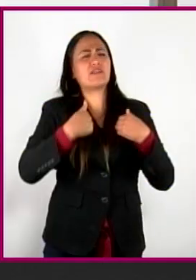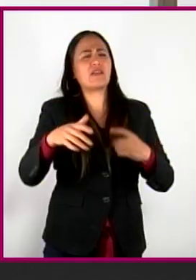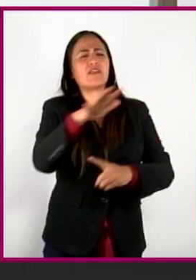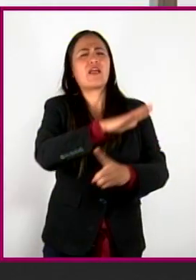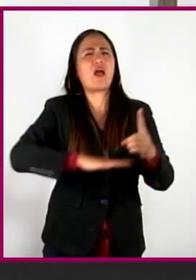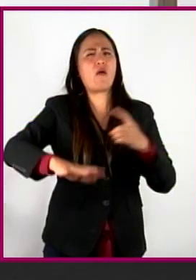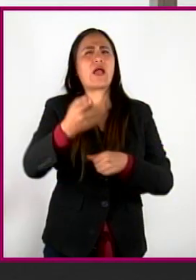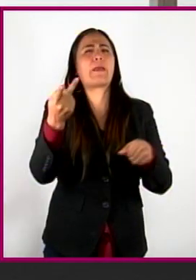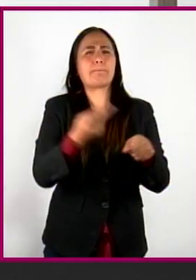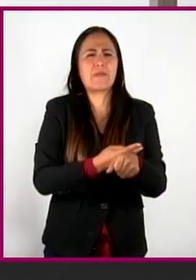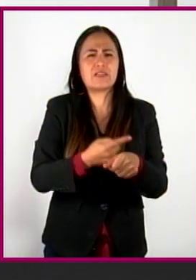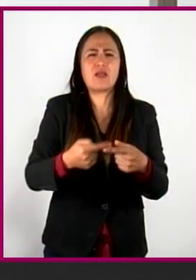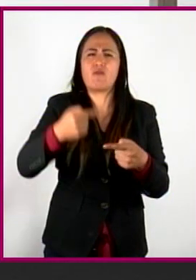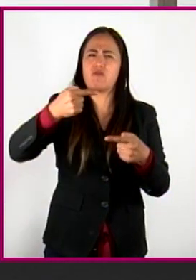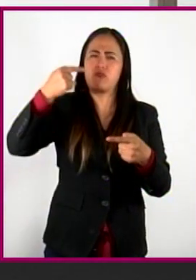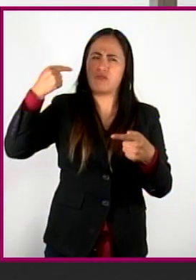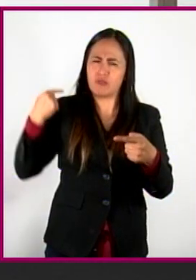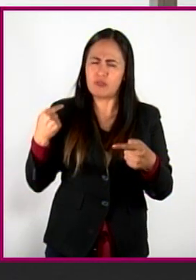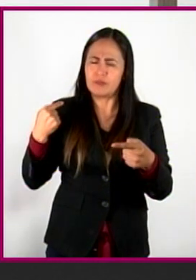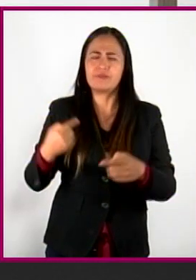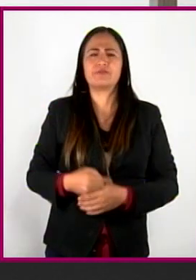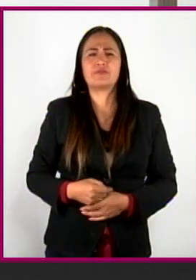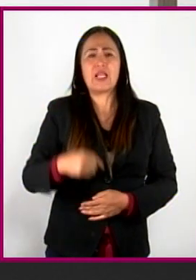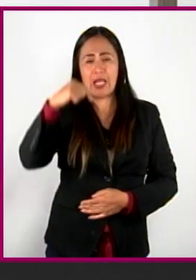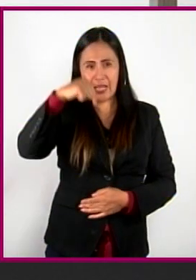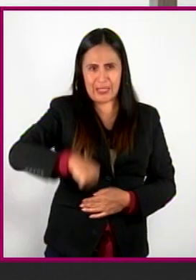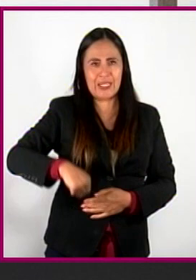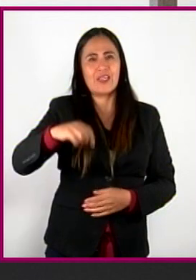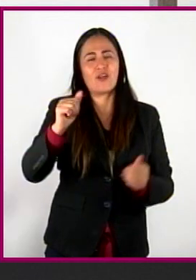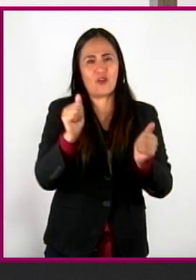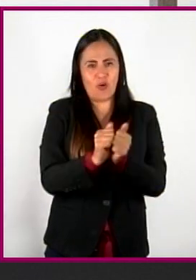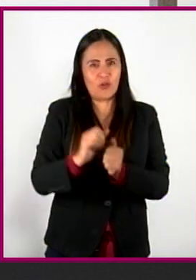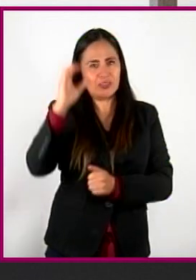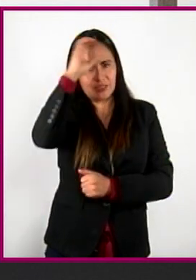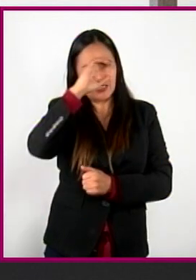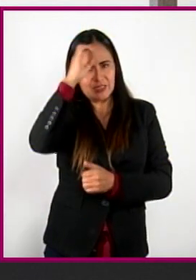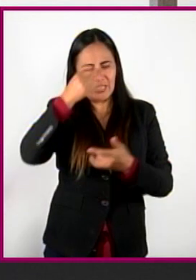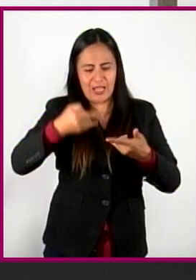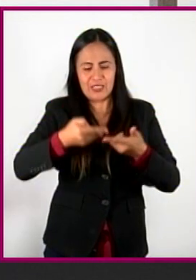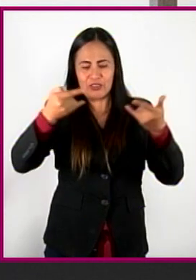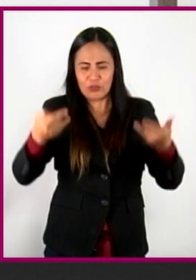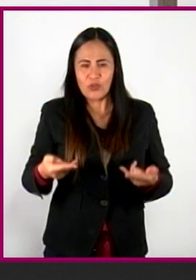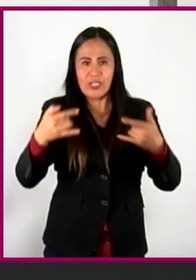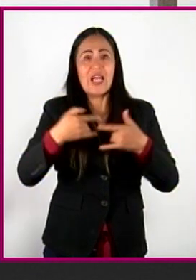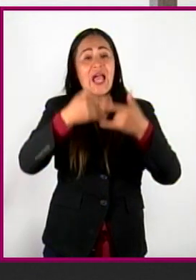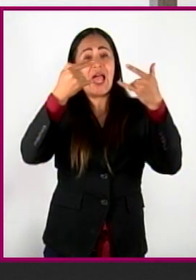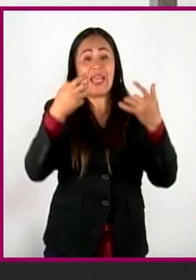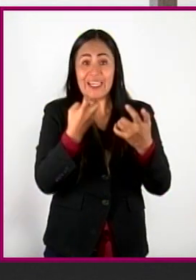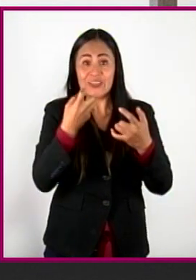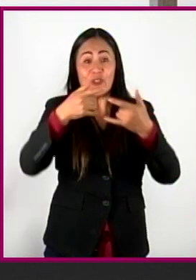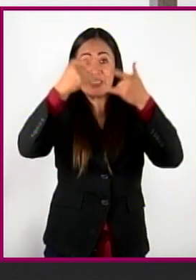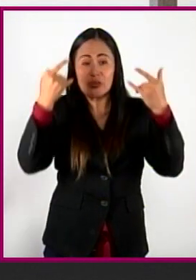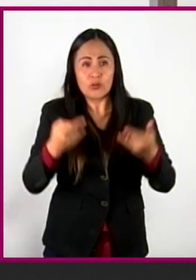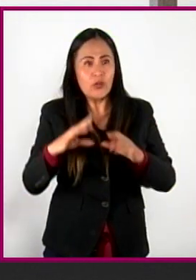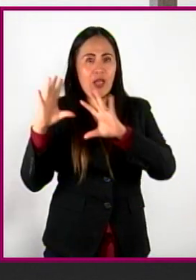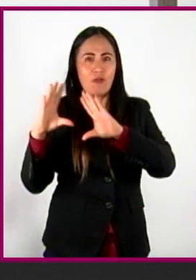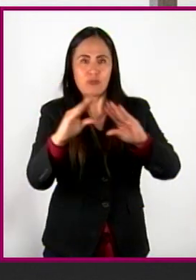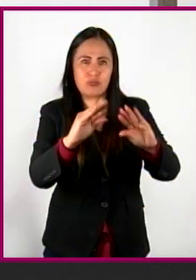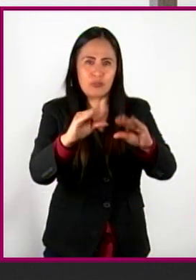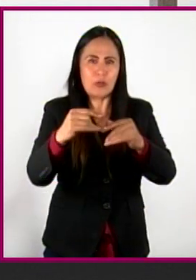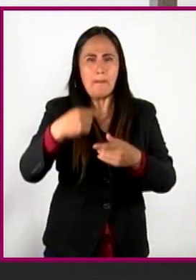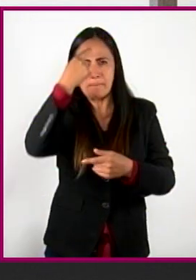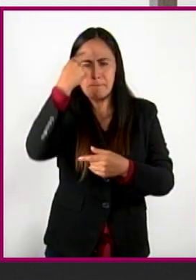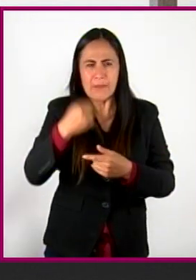Por eso, en Conciencia Histórica, nos gusta mucho contarte esas historias que nos ayudan, precisamente, a entender los diferentes